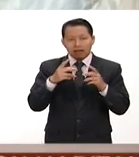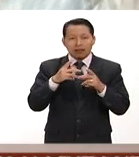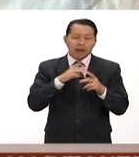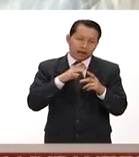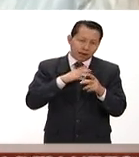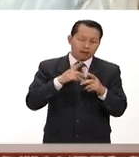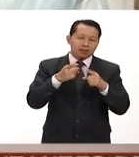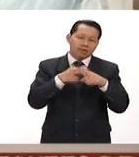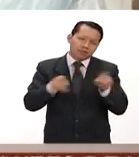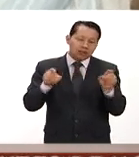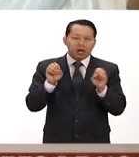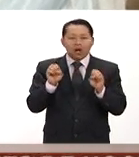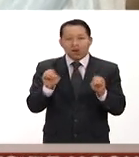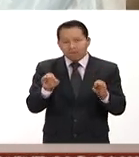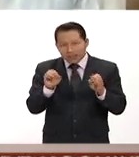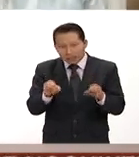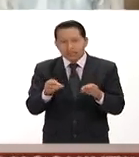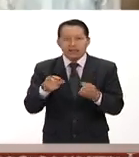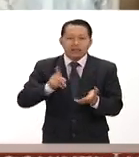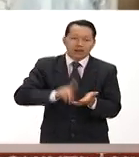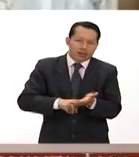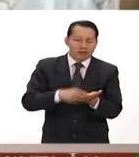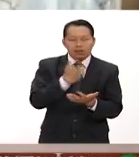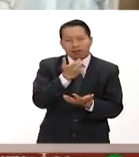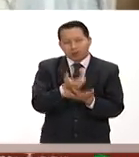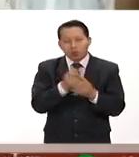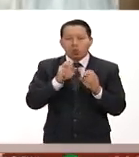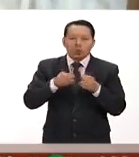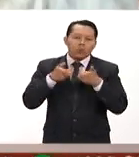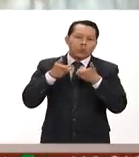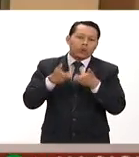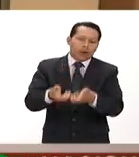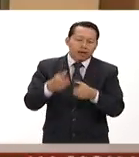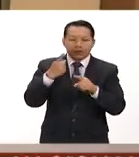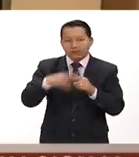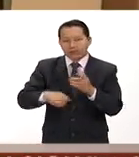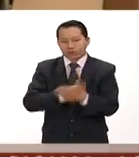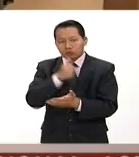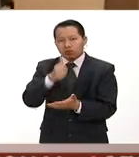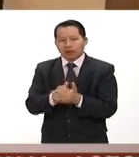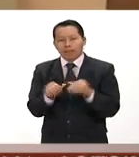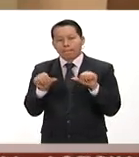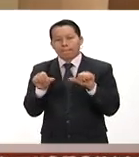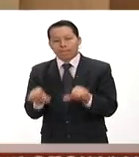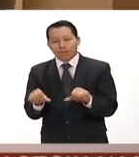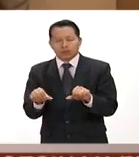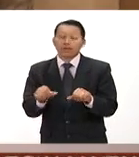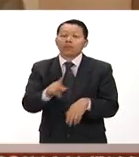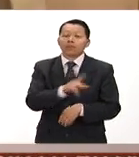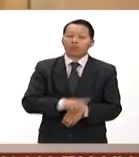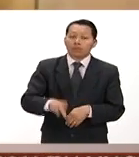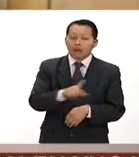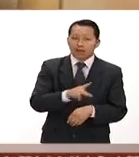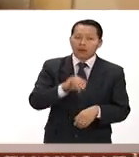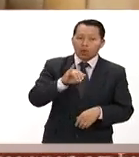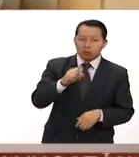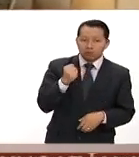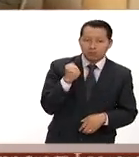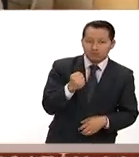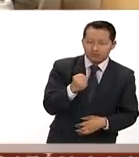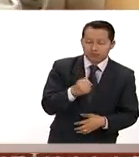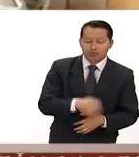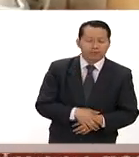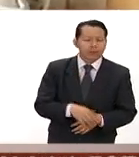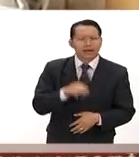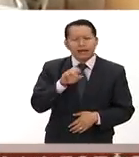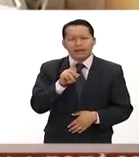escritorios en las oficinas y deambulando por las calles de las grandes ciudades Edelmiro una cosa fue lo que sucedió ayer en el